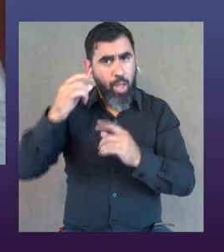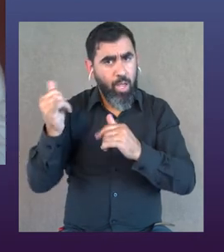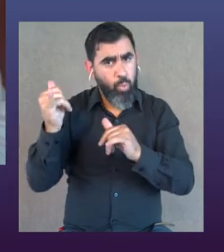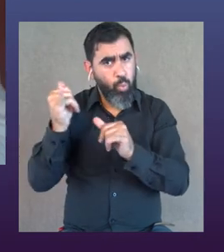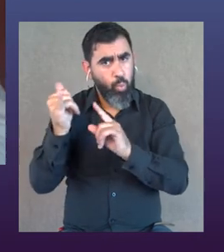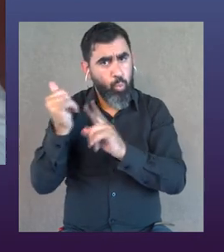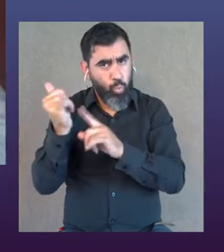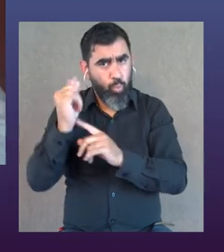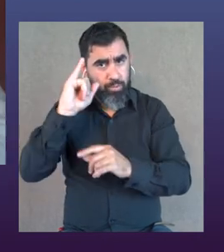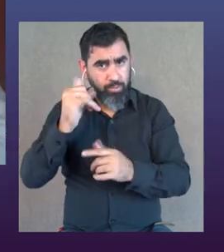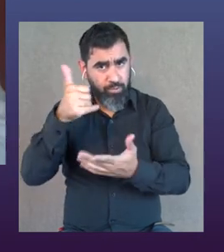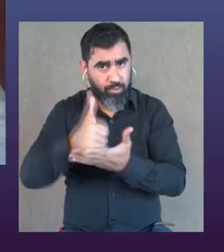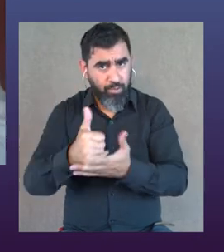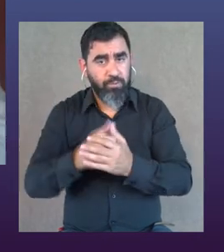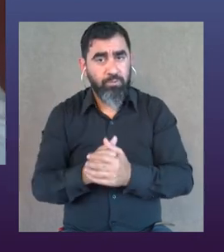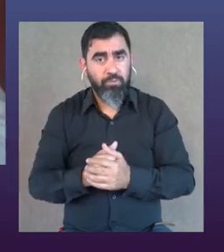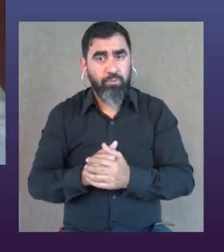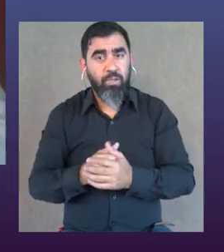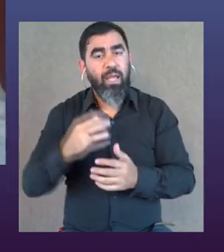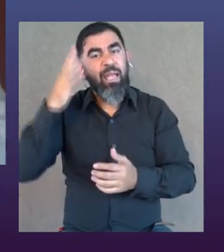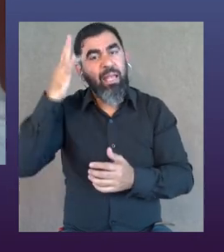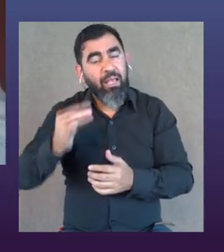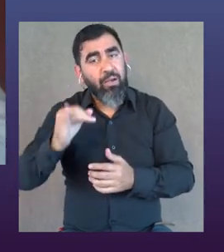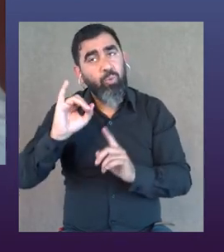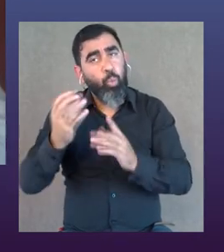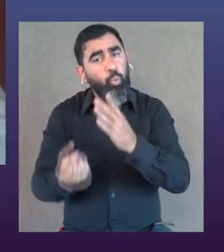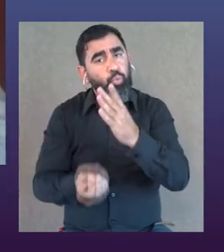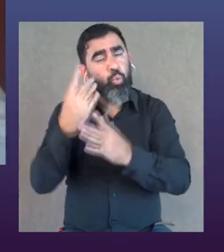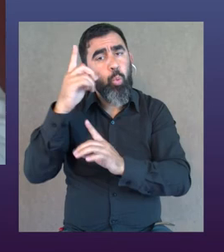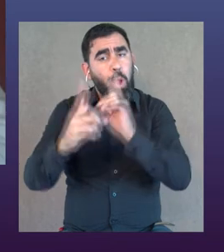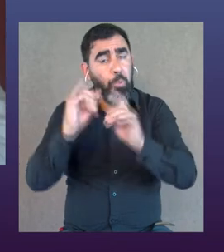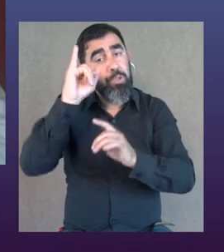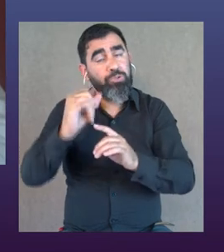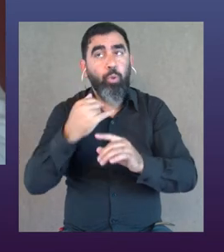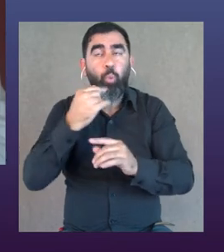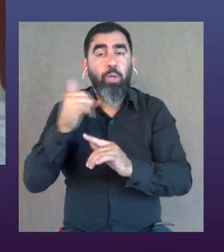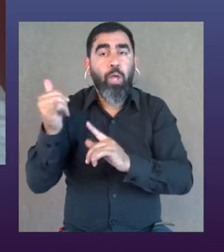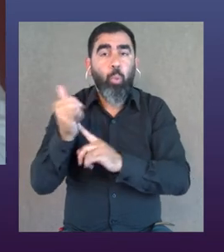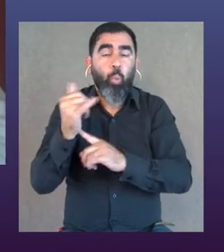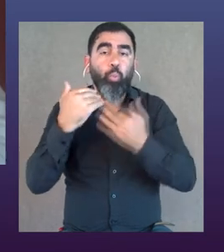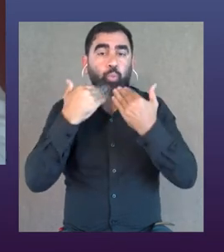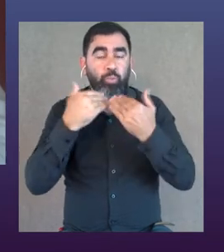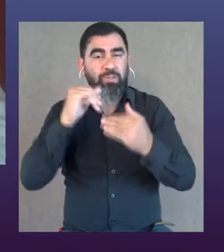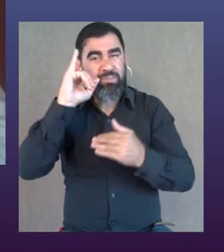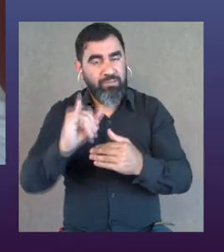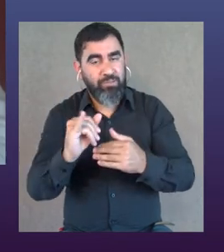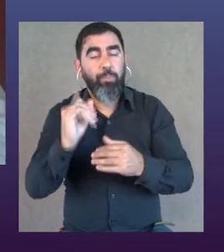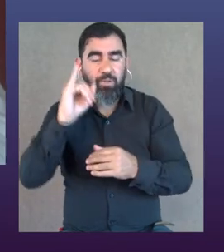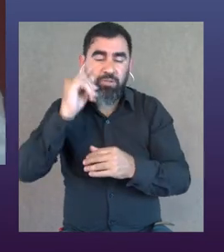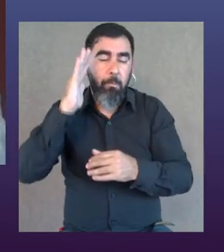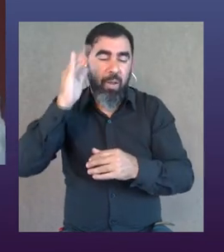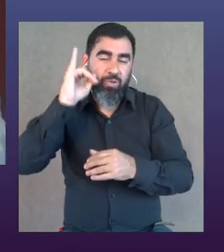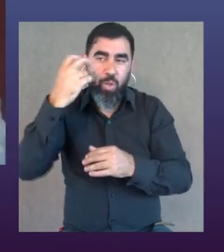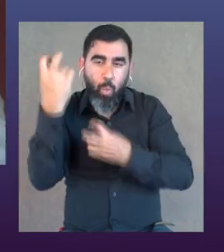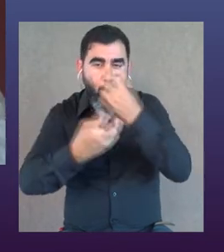Y esa película se puede ver en YouTube, ¿no? Pues supongo estará colgada en algunas plataformas, no sé allí que podáis ver,